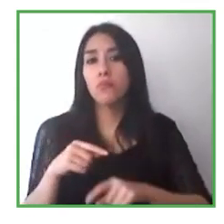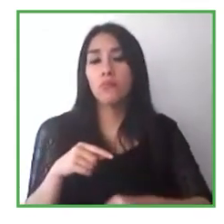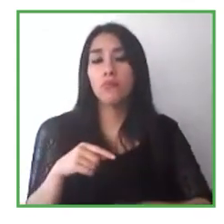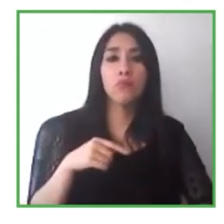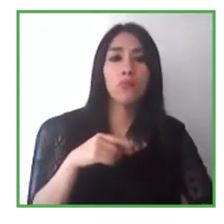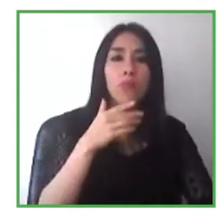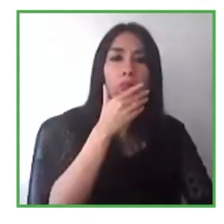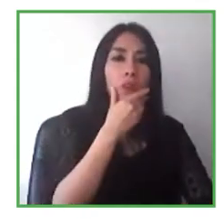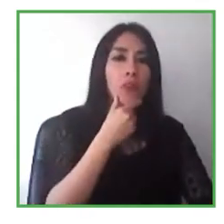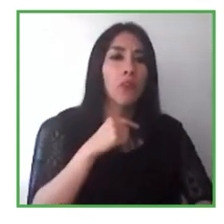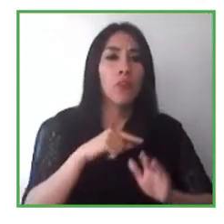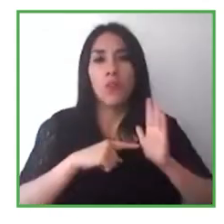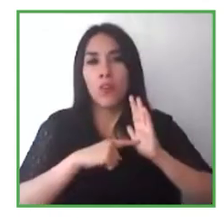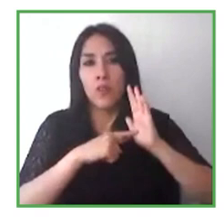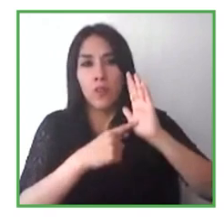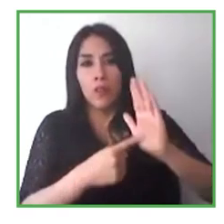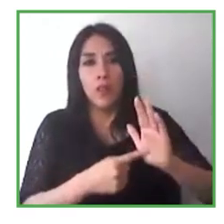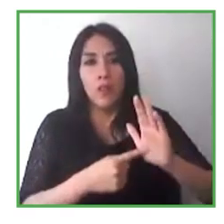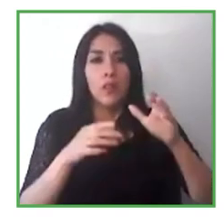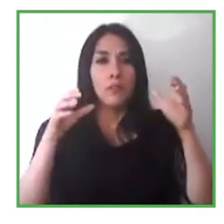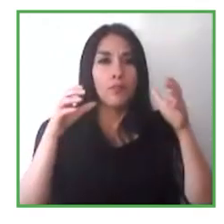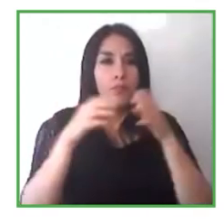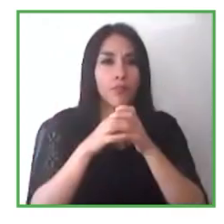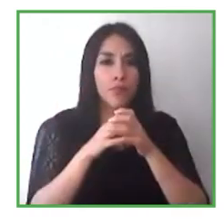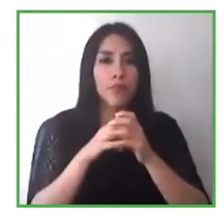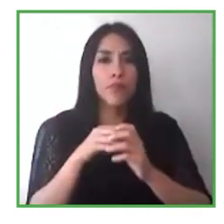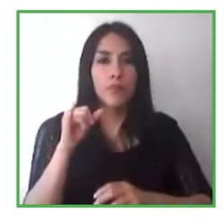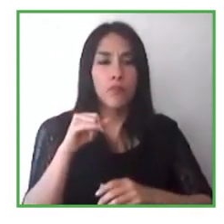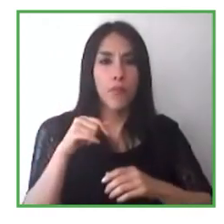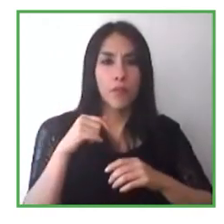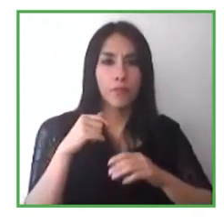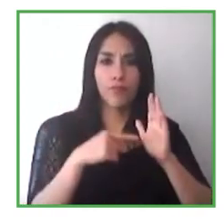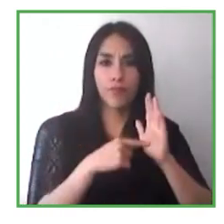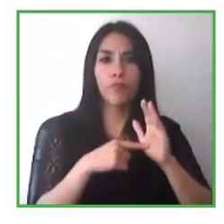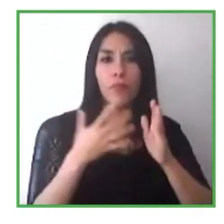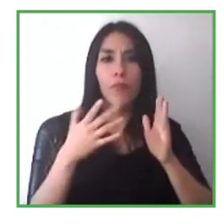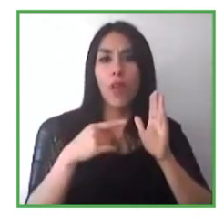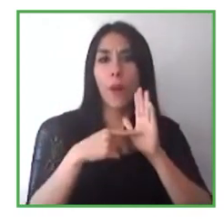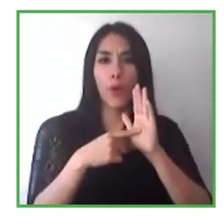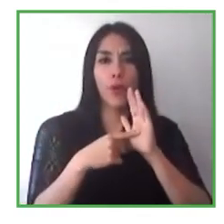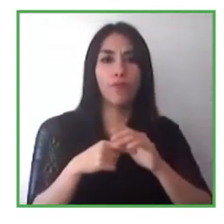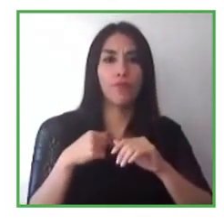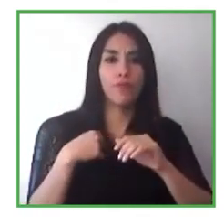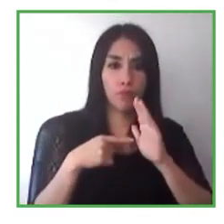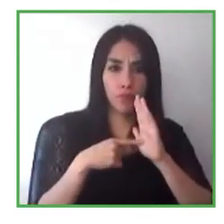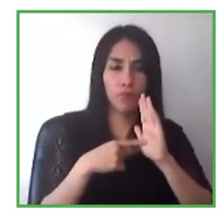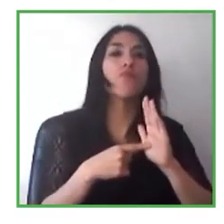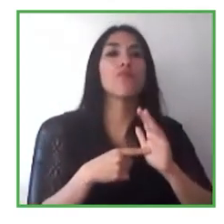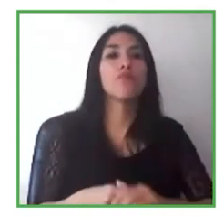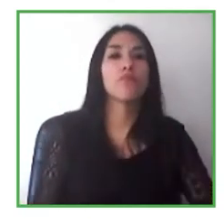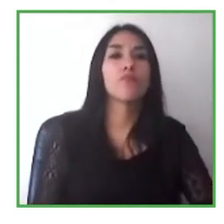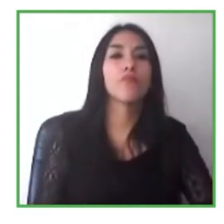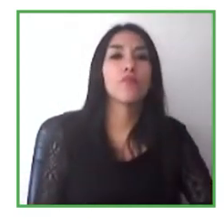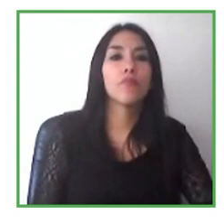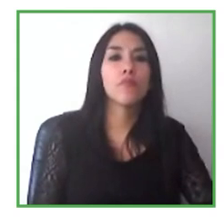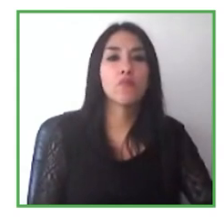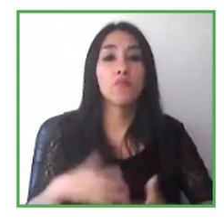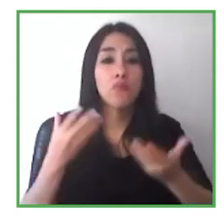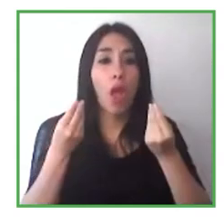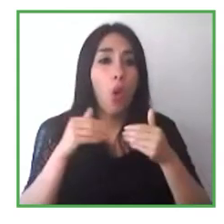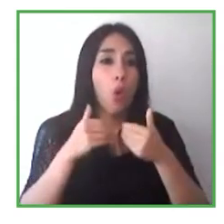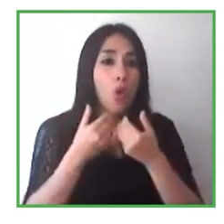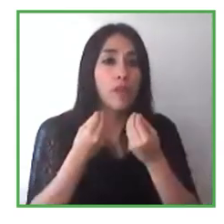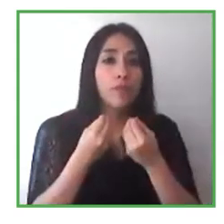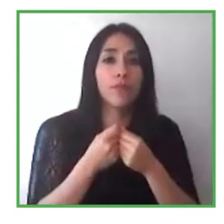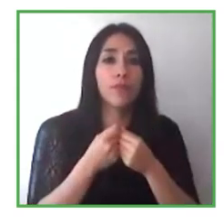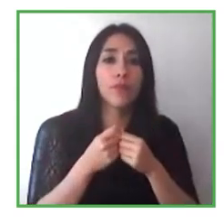comunidad y eso es lo tenemos que reflejar en nuestro modelo. Entonces vamos a ver que nuestro modelo va a ser híbrido y estamos integrando más